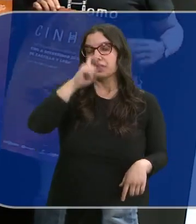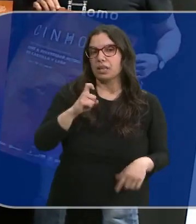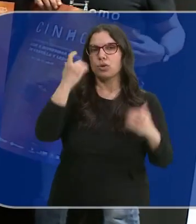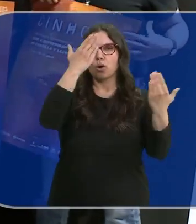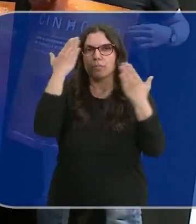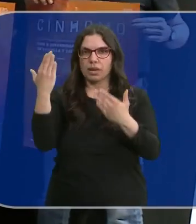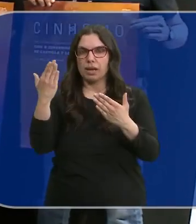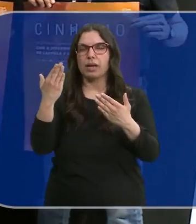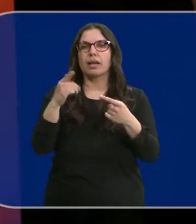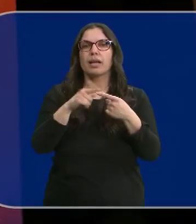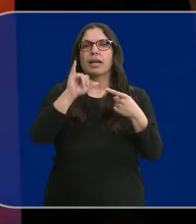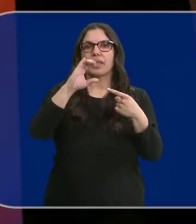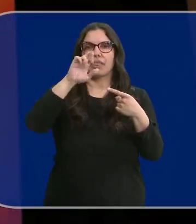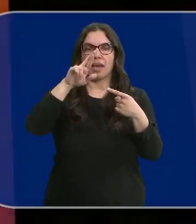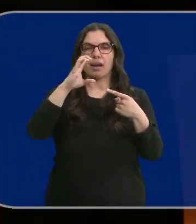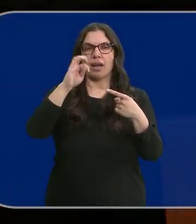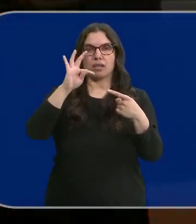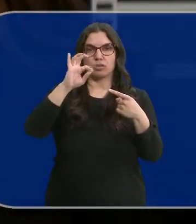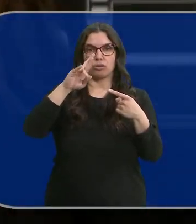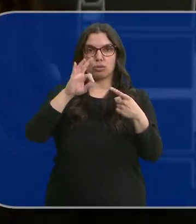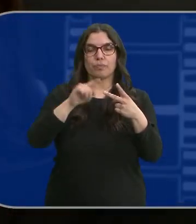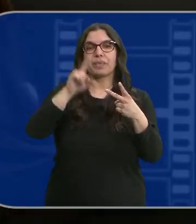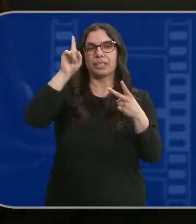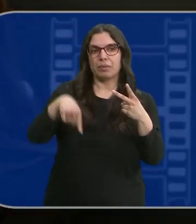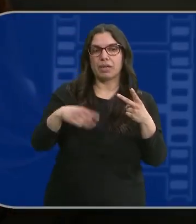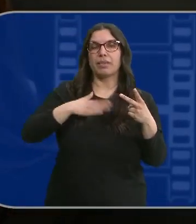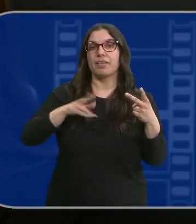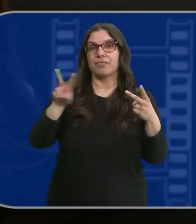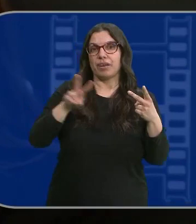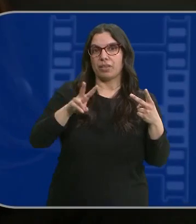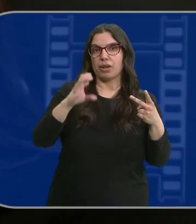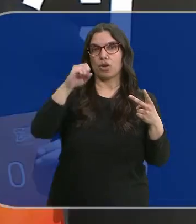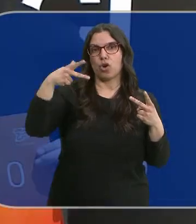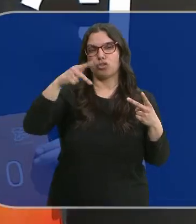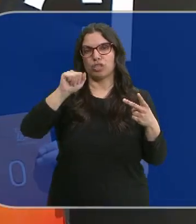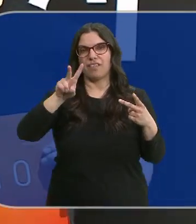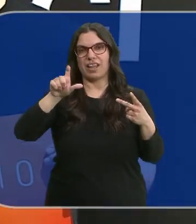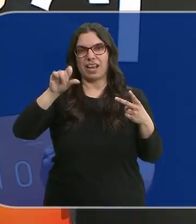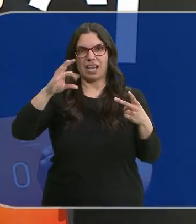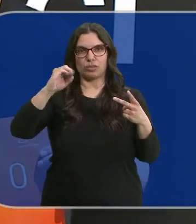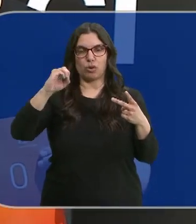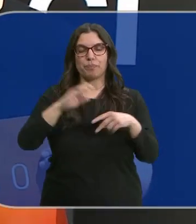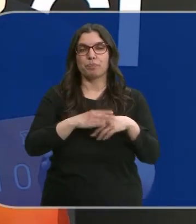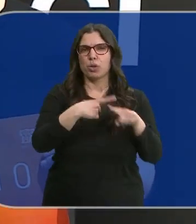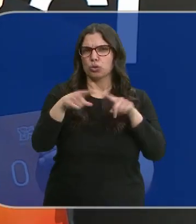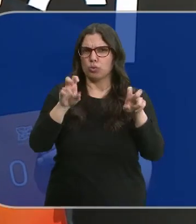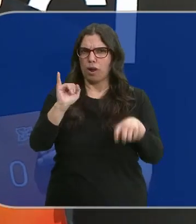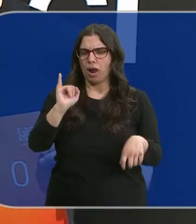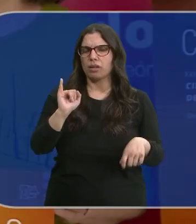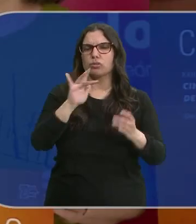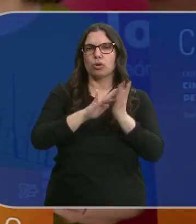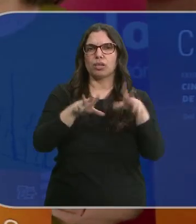habrá homenajes a Ezear Castro y, como no podía ser de otra manera, también a la vallesoletana Concha Velasco. Viene cargado de novedades. Serán